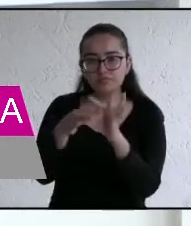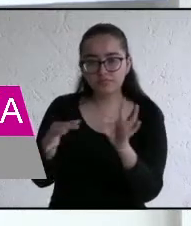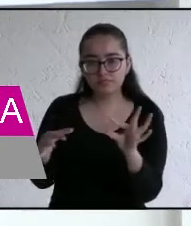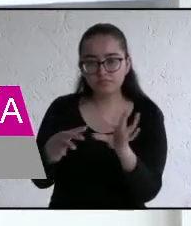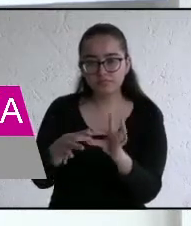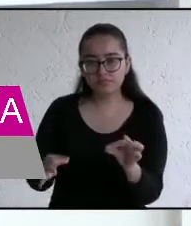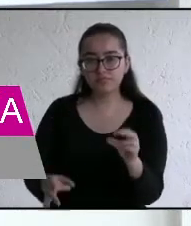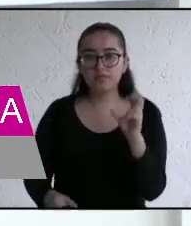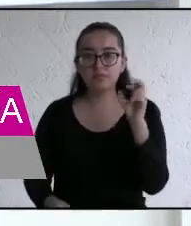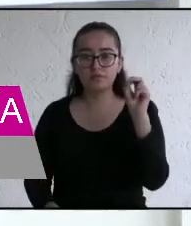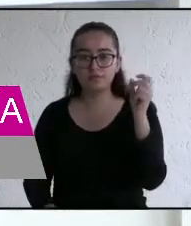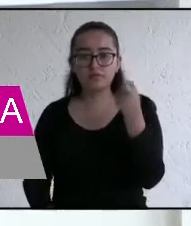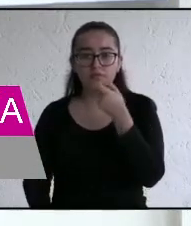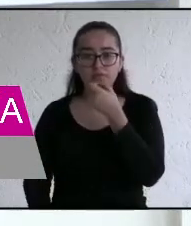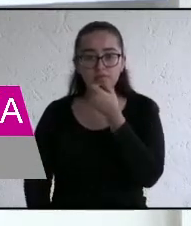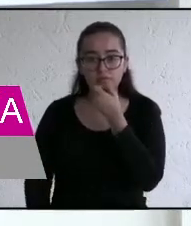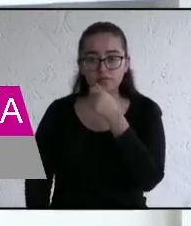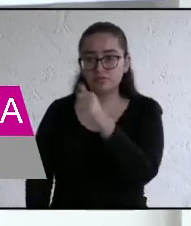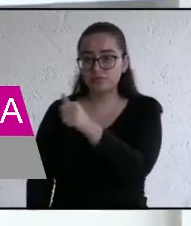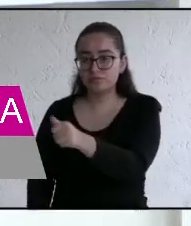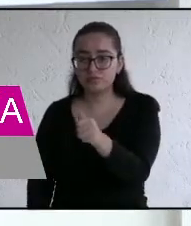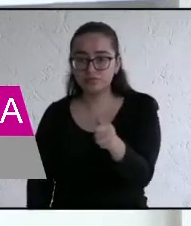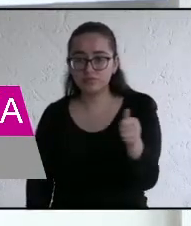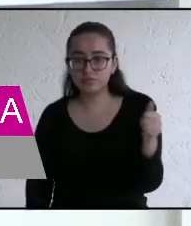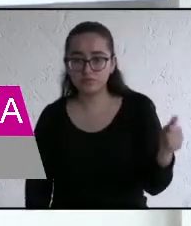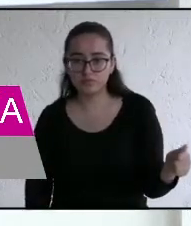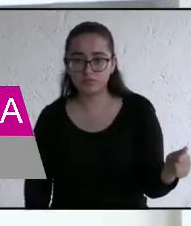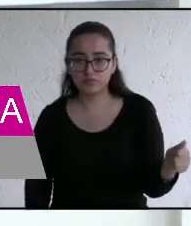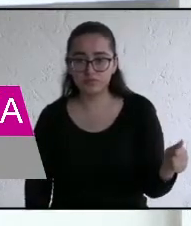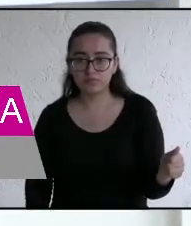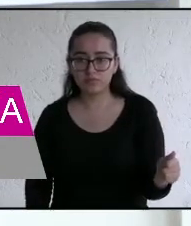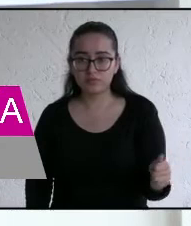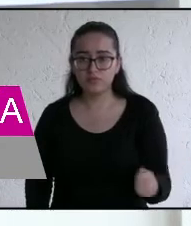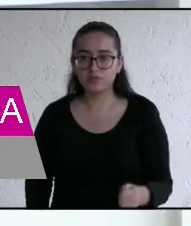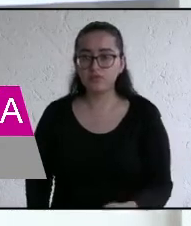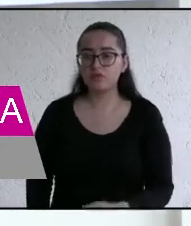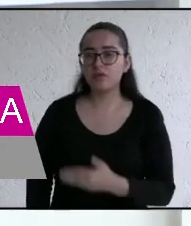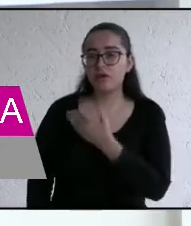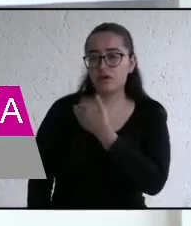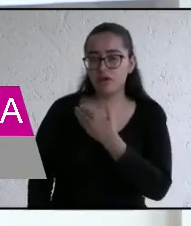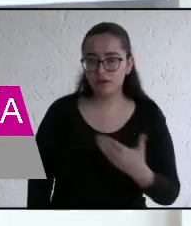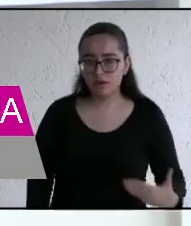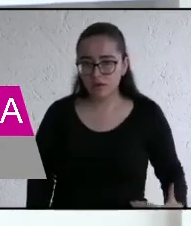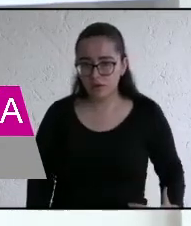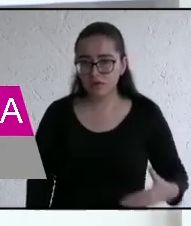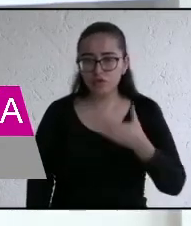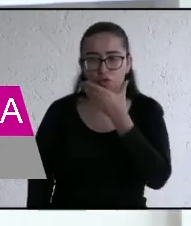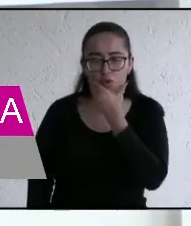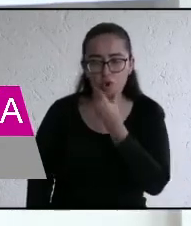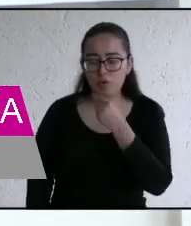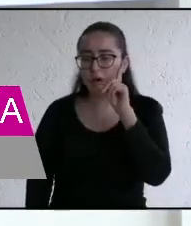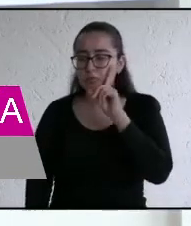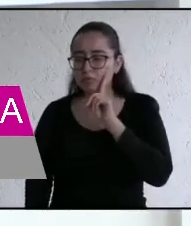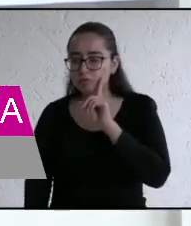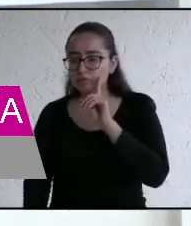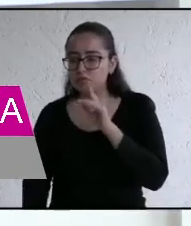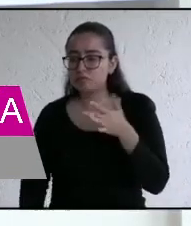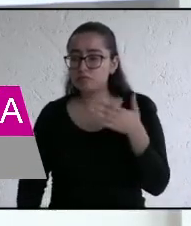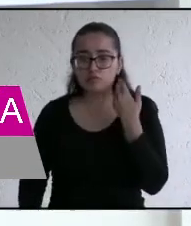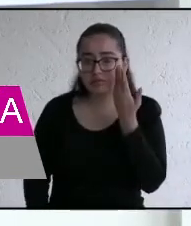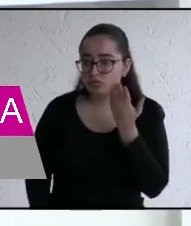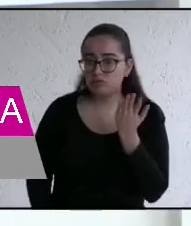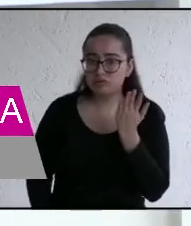tendrán 30 segundos cada uno. En caso de que las y los participantes no la soliciten, perderán su